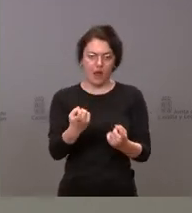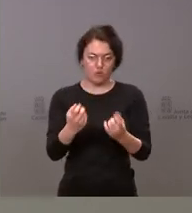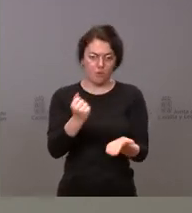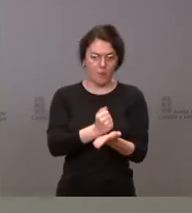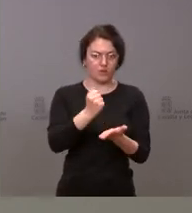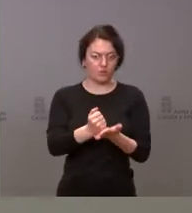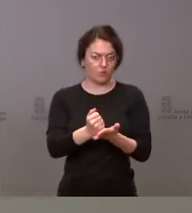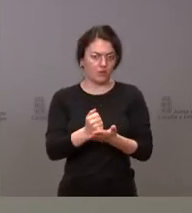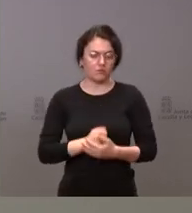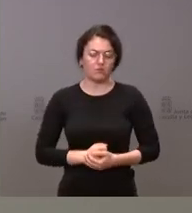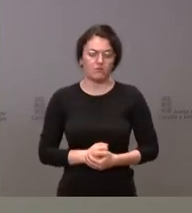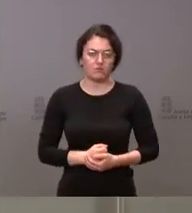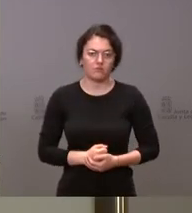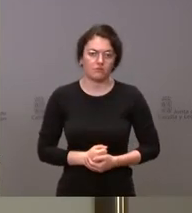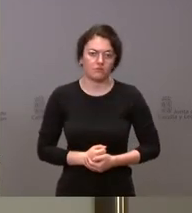los centros educativos.